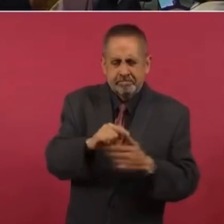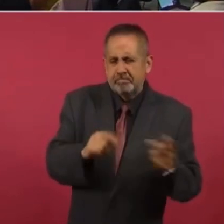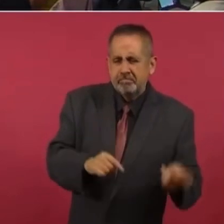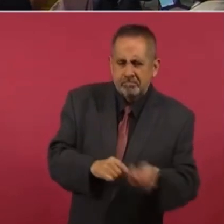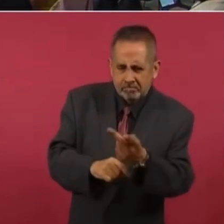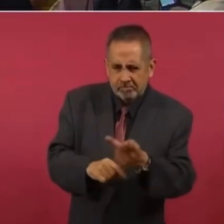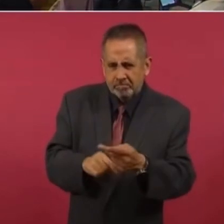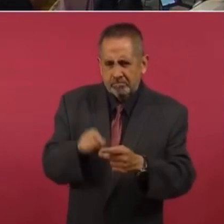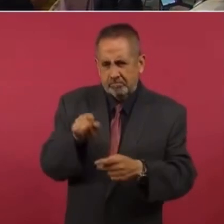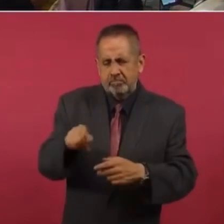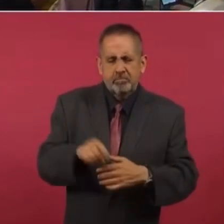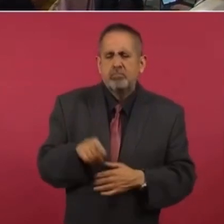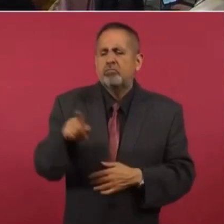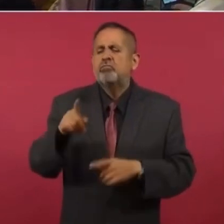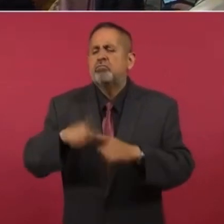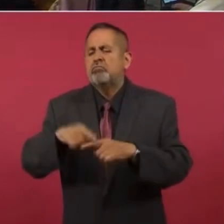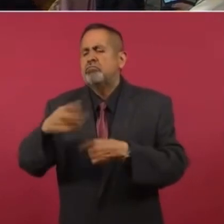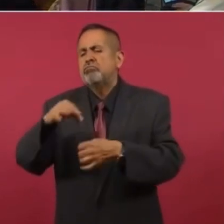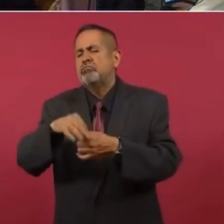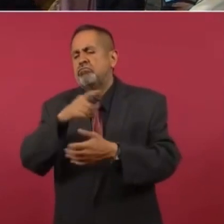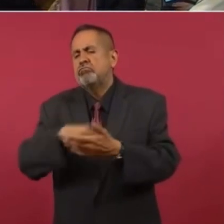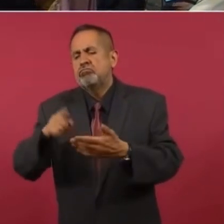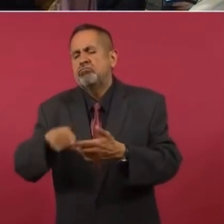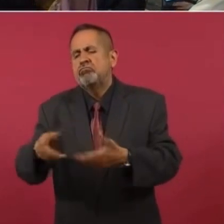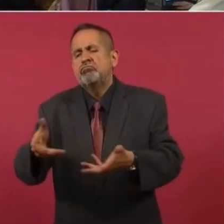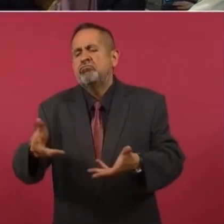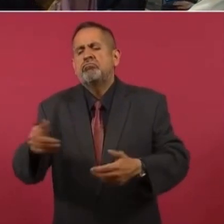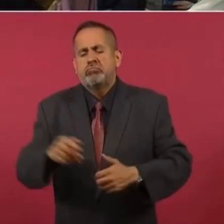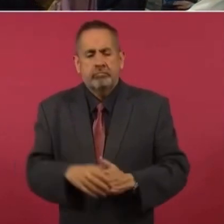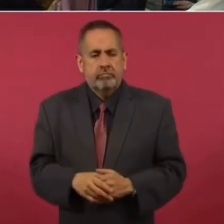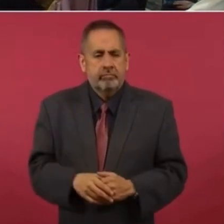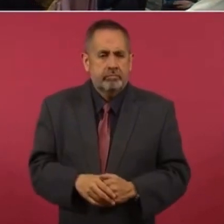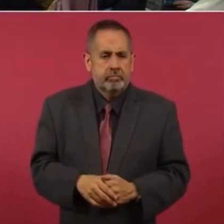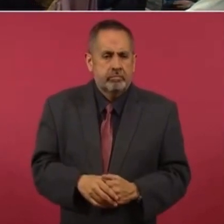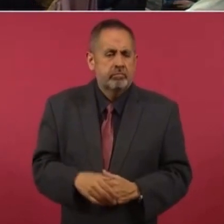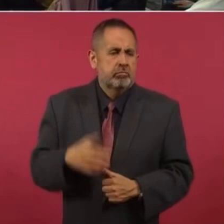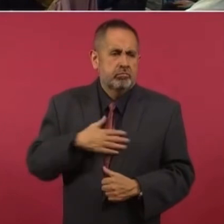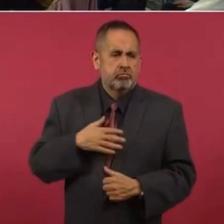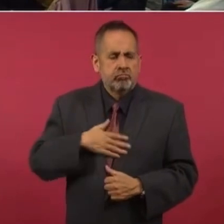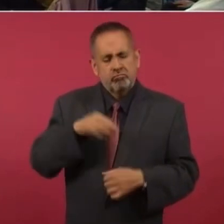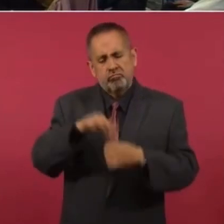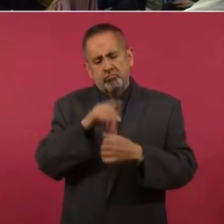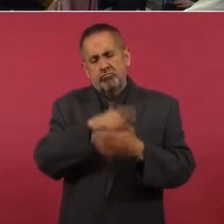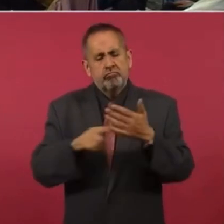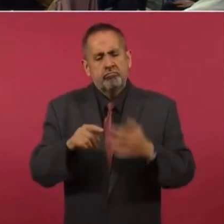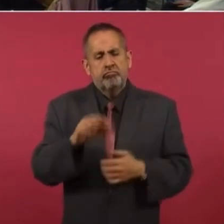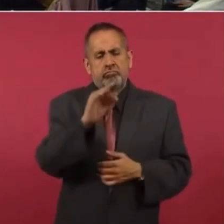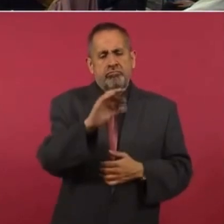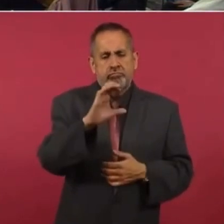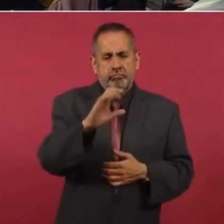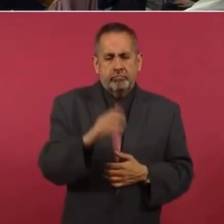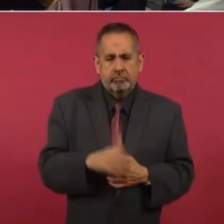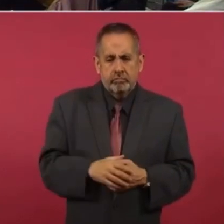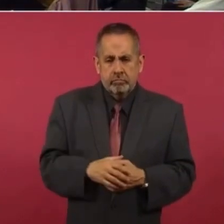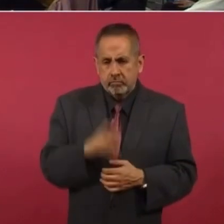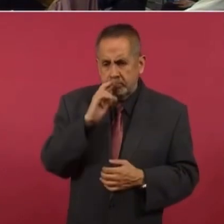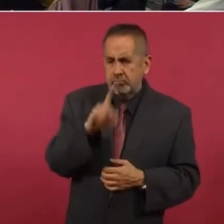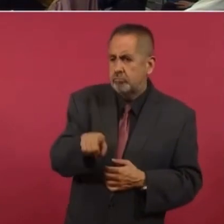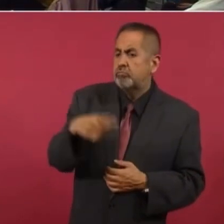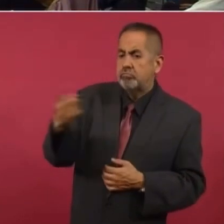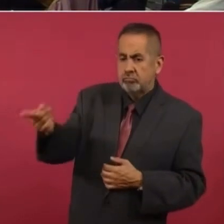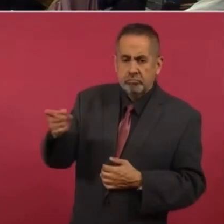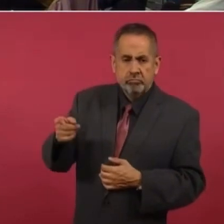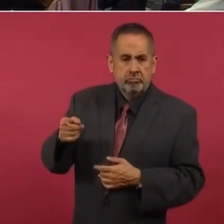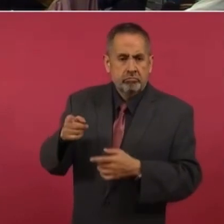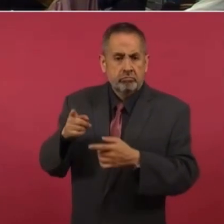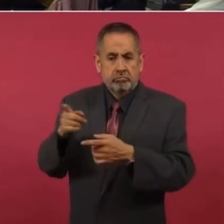¿por quién iba a votar? No, pues por Calderón. Bueno, pero ¿por qué no votas? No,